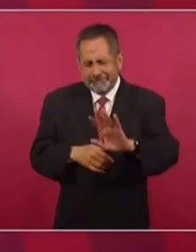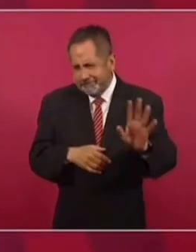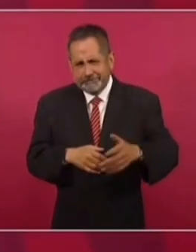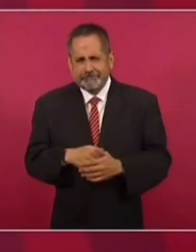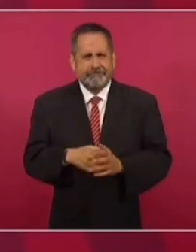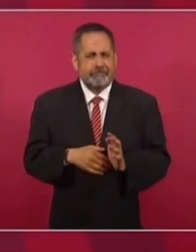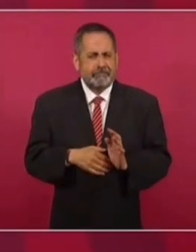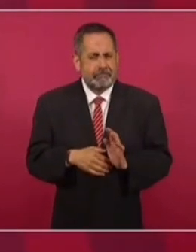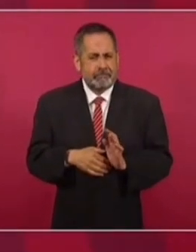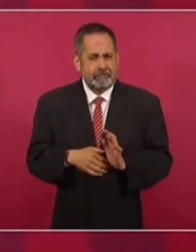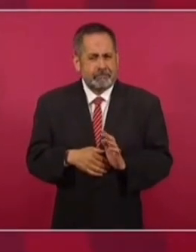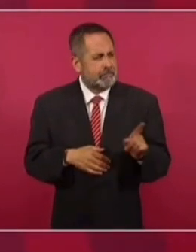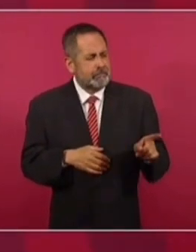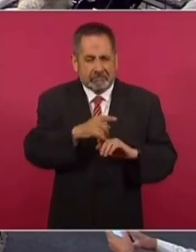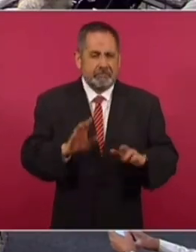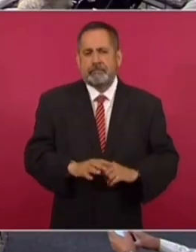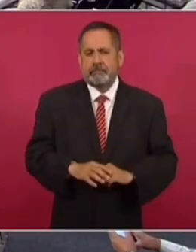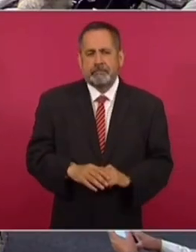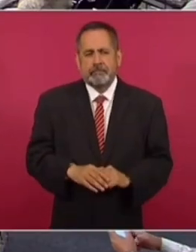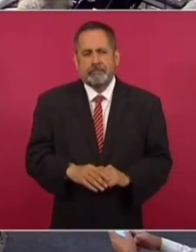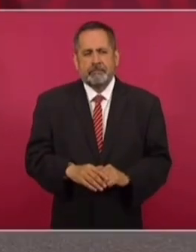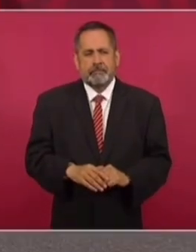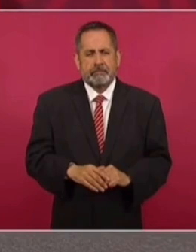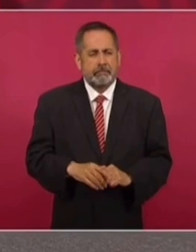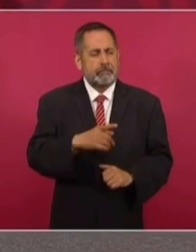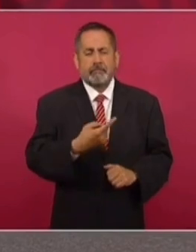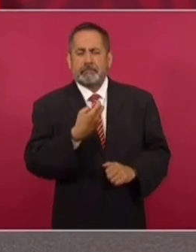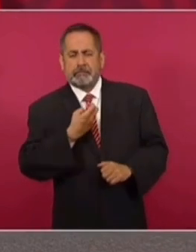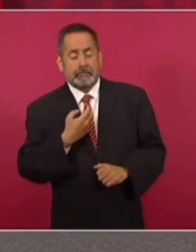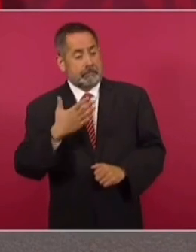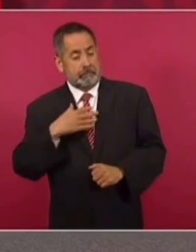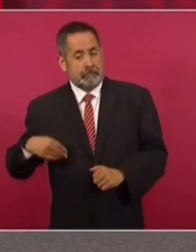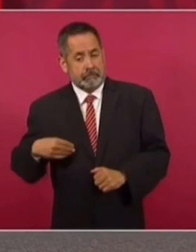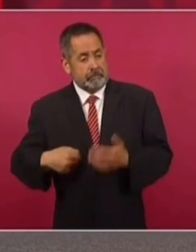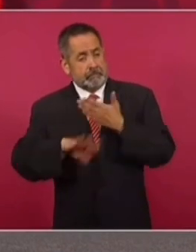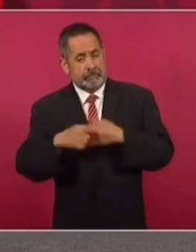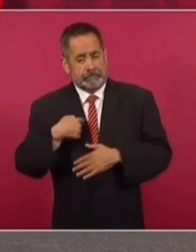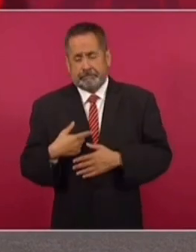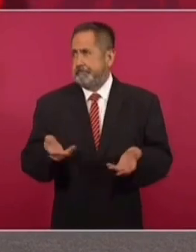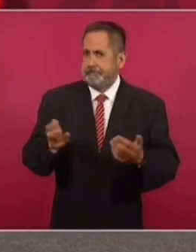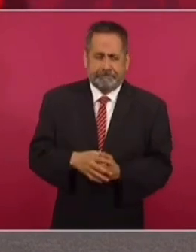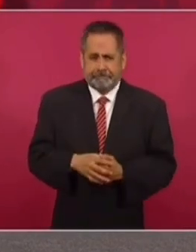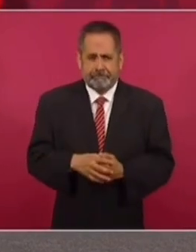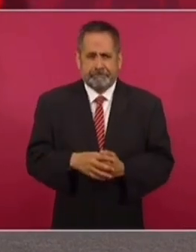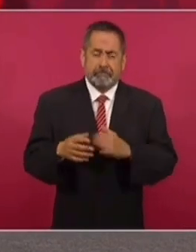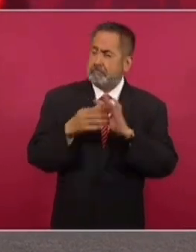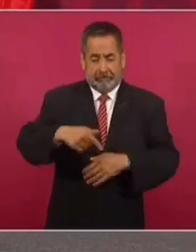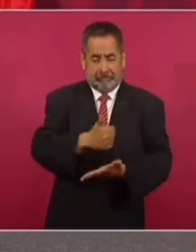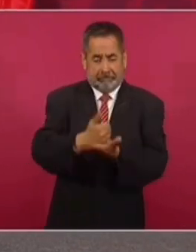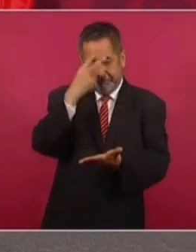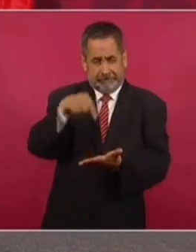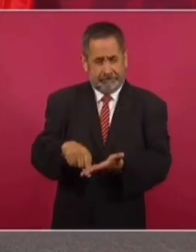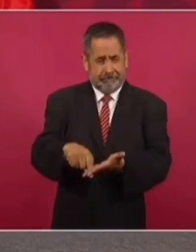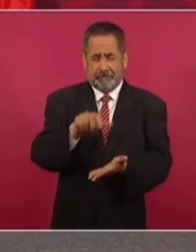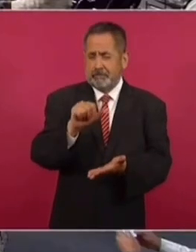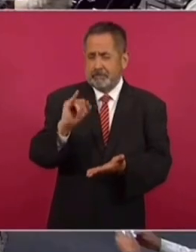y hasta el presidente Fox. Echándome la culpa y hablando del Felipe Ángeles.